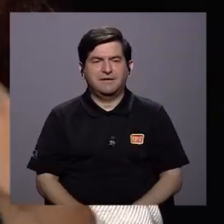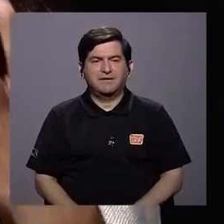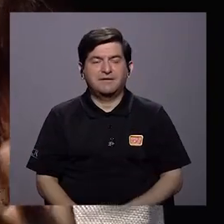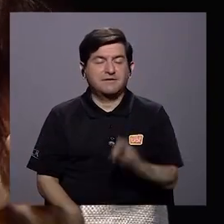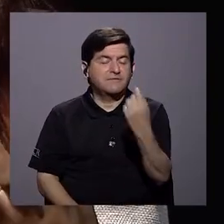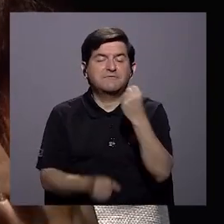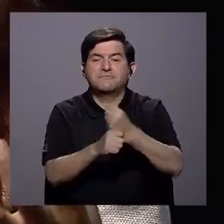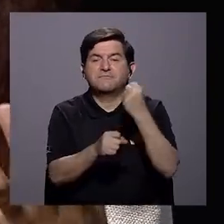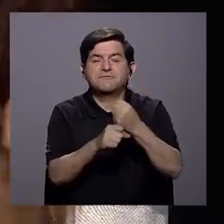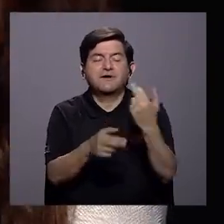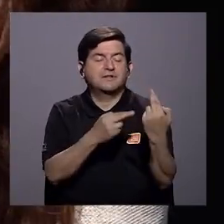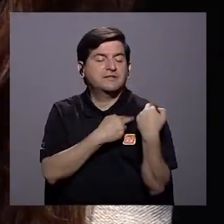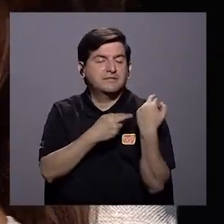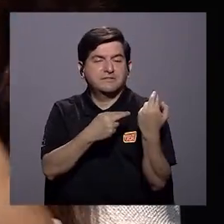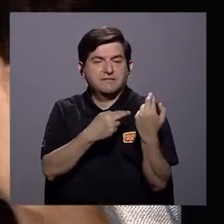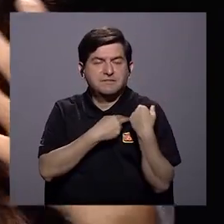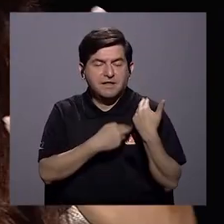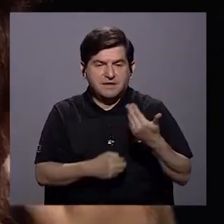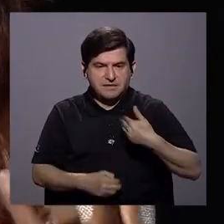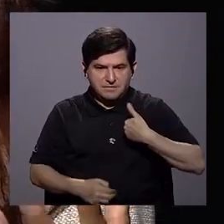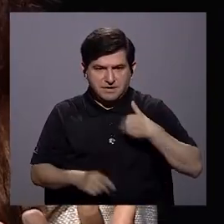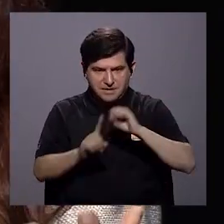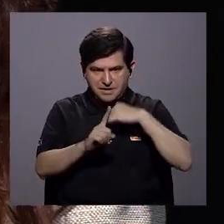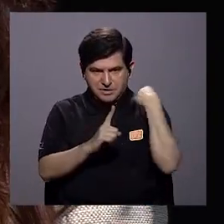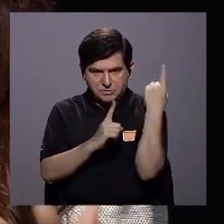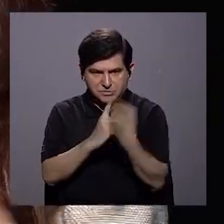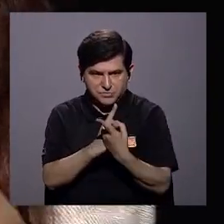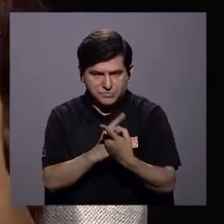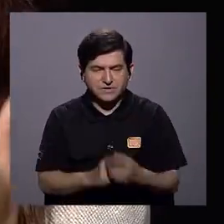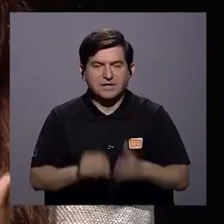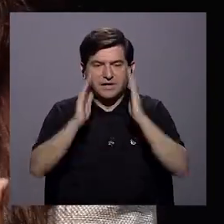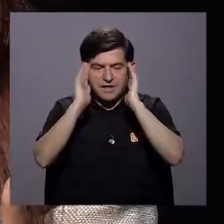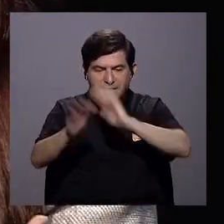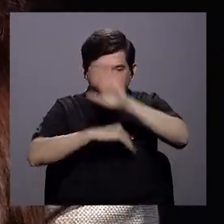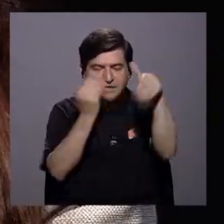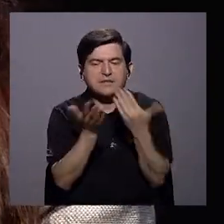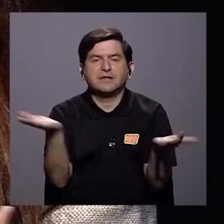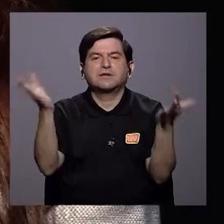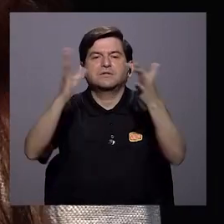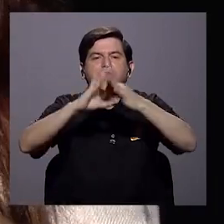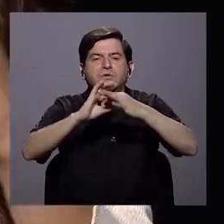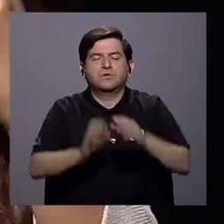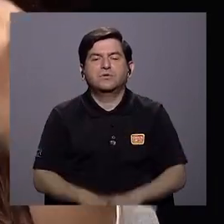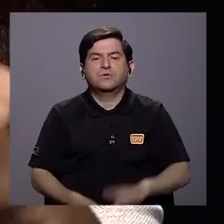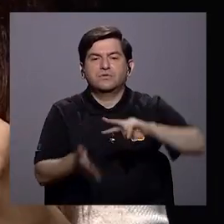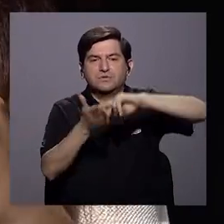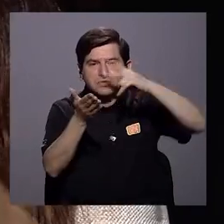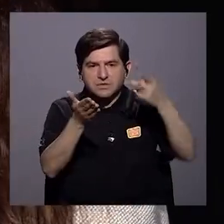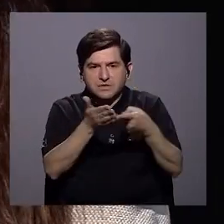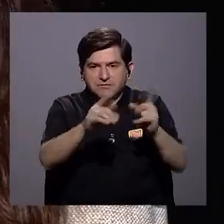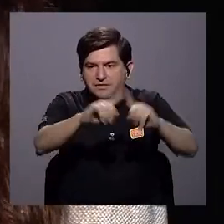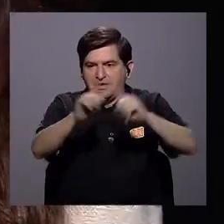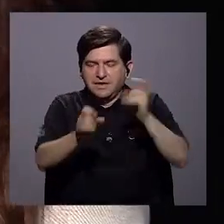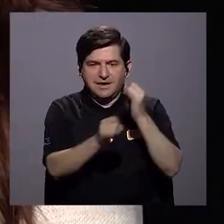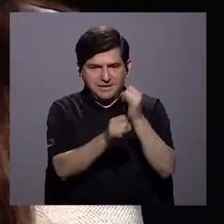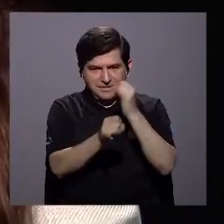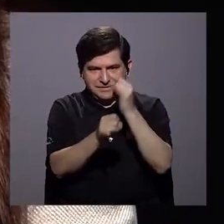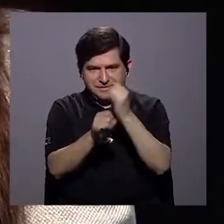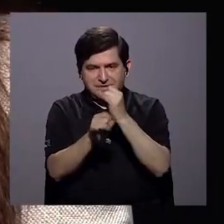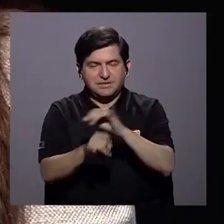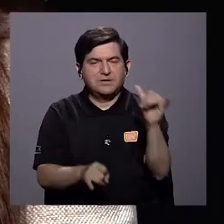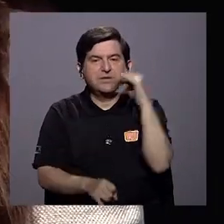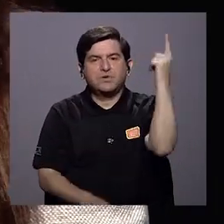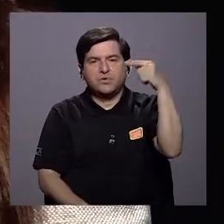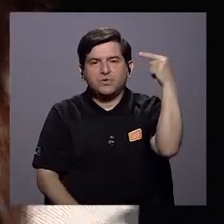El tema del desempleo es una responsabilidad que tenemos como sociedad, que tenemos que atender en conjunto, que nos implican a muchas instituciones, por